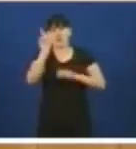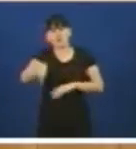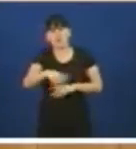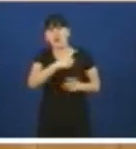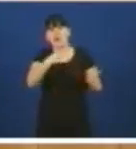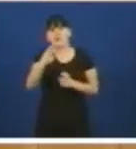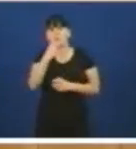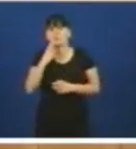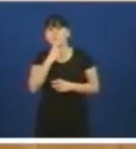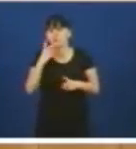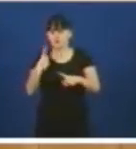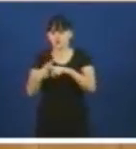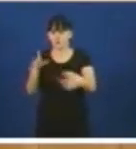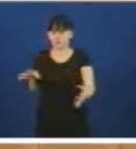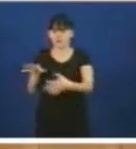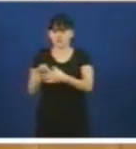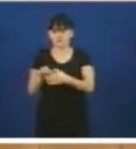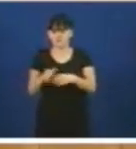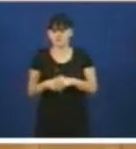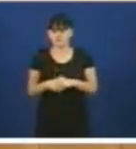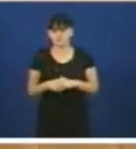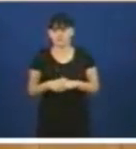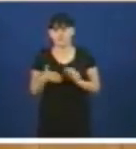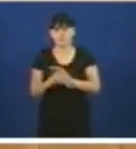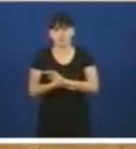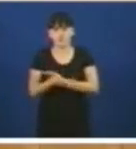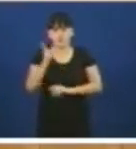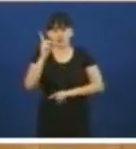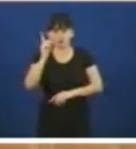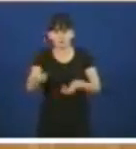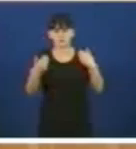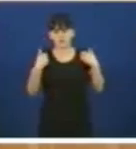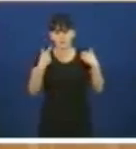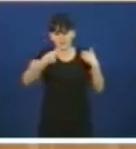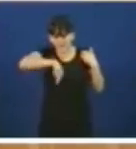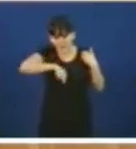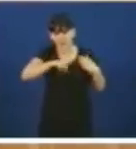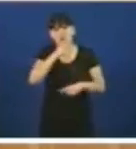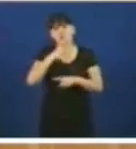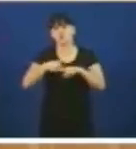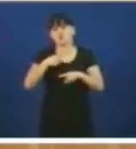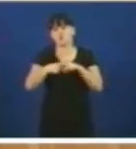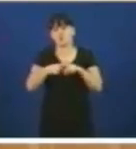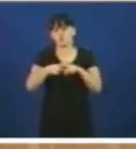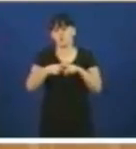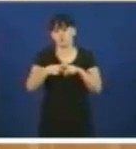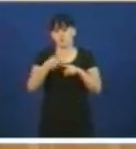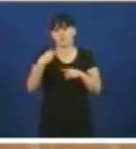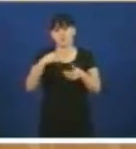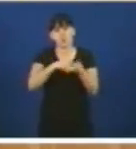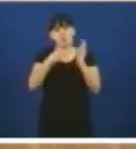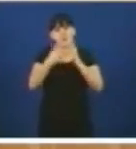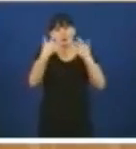tiña dous compromisos a respeito da Xunta que non depende de ninguén depende desta Xunta calera a apresentación dese plano industrial